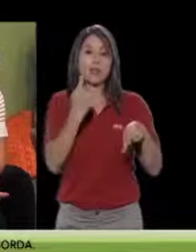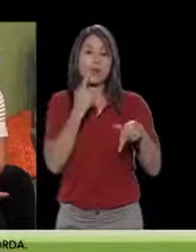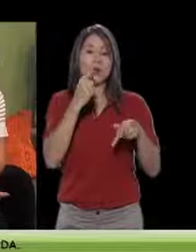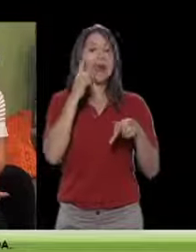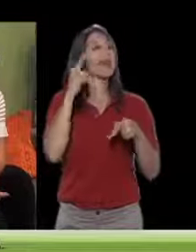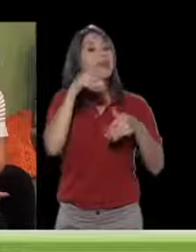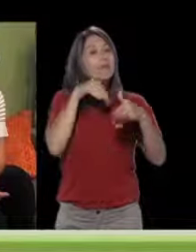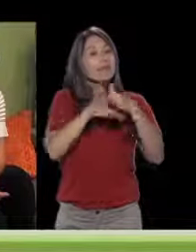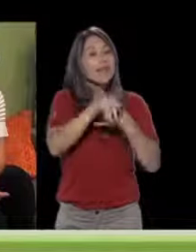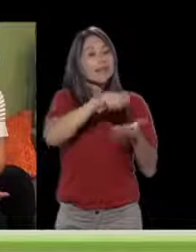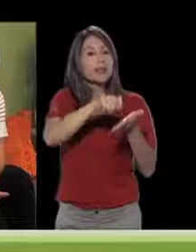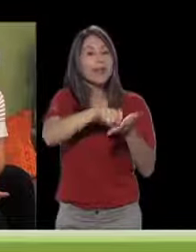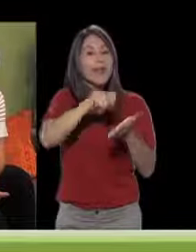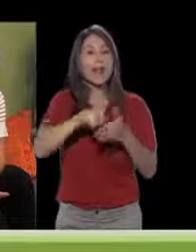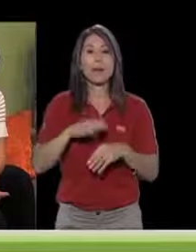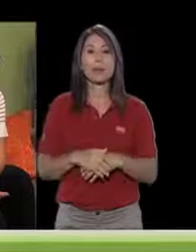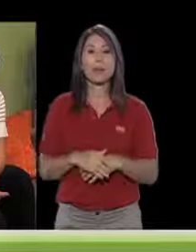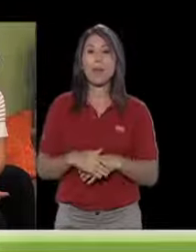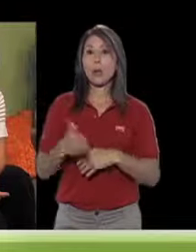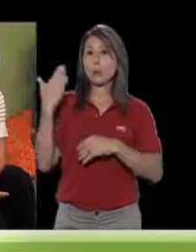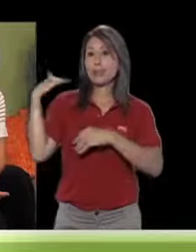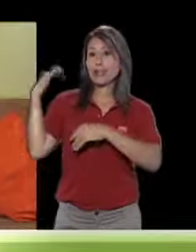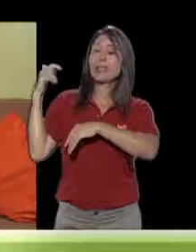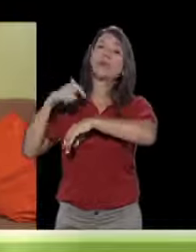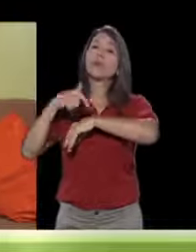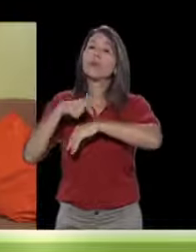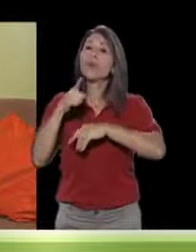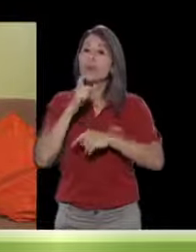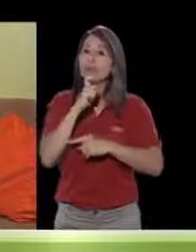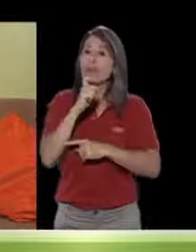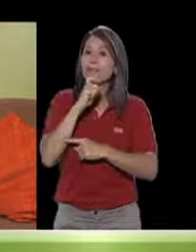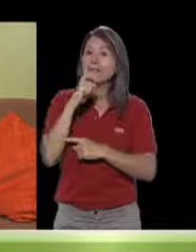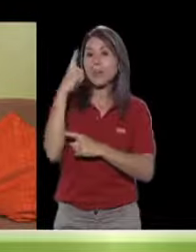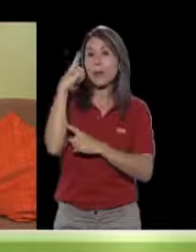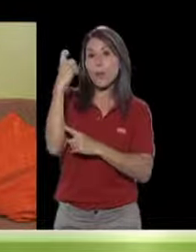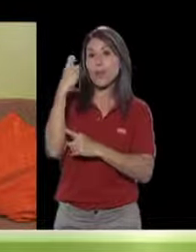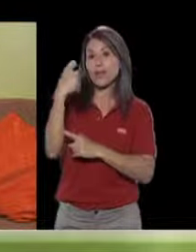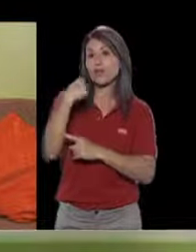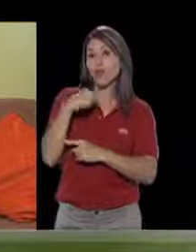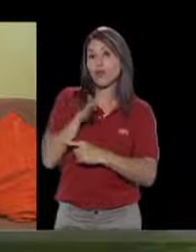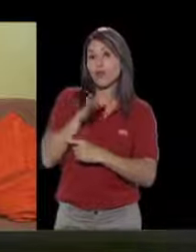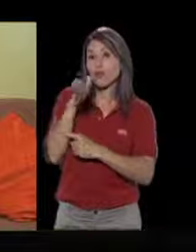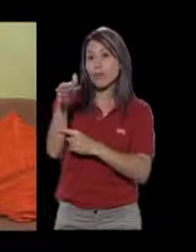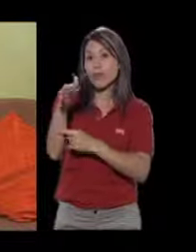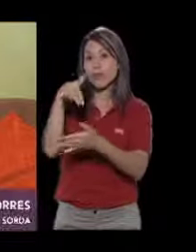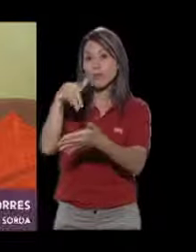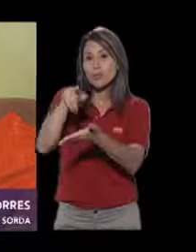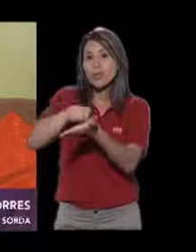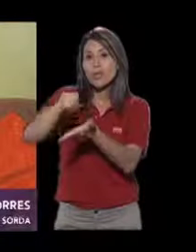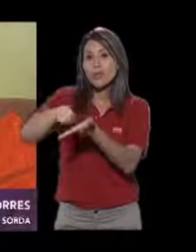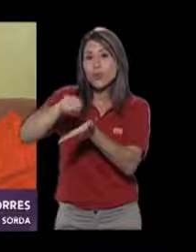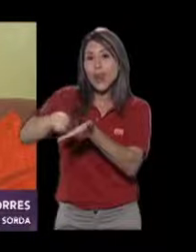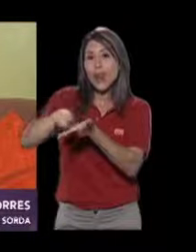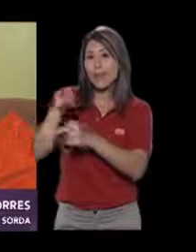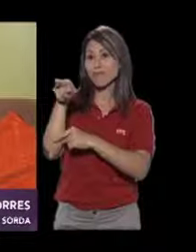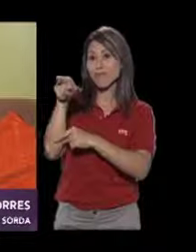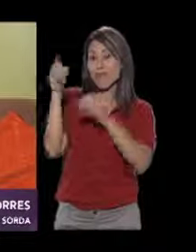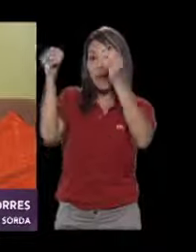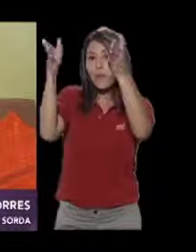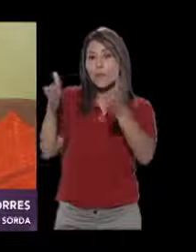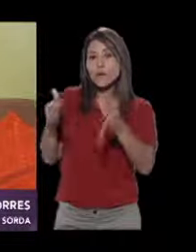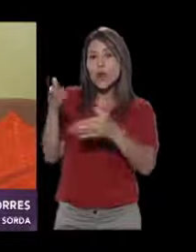recibir lecciones en esta escuela. Y ya en principio fue difícil porque era la escuela a la que yo asistí.